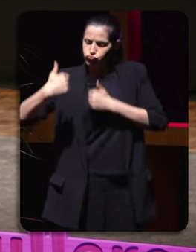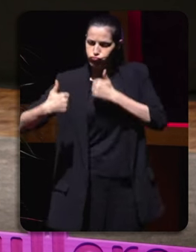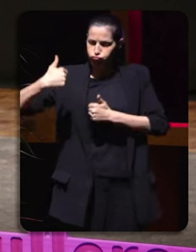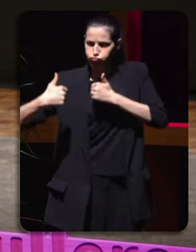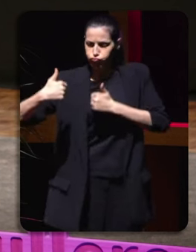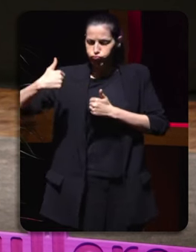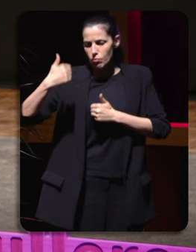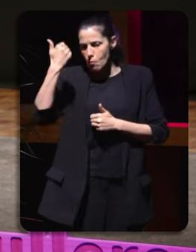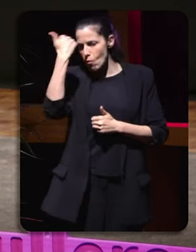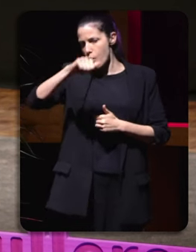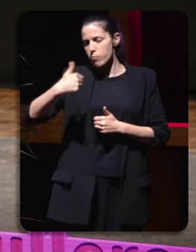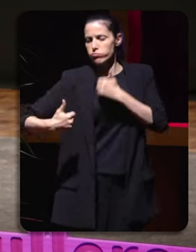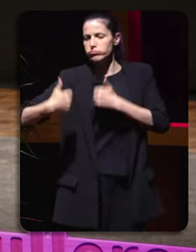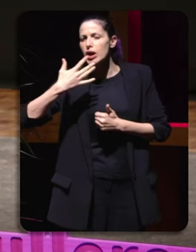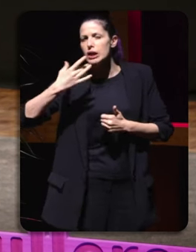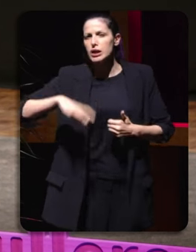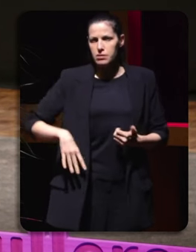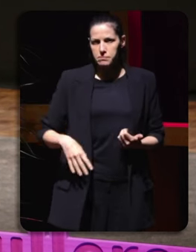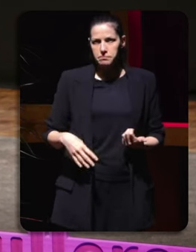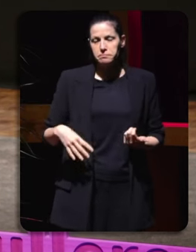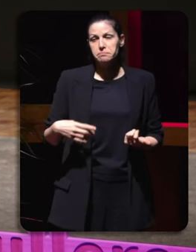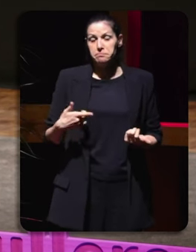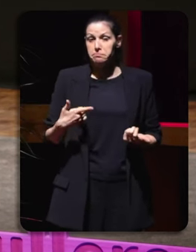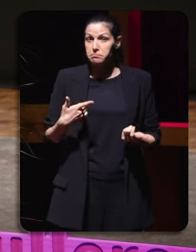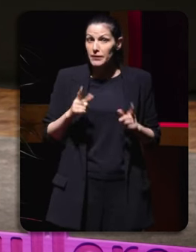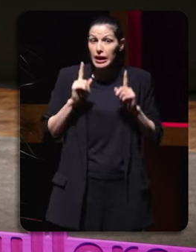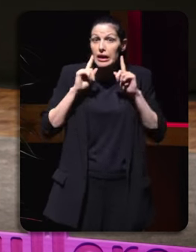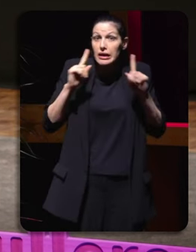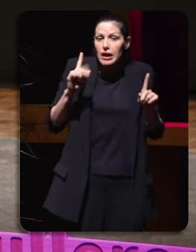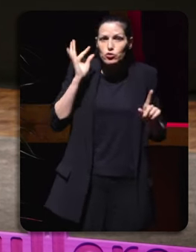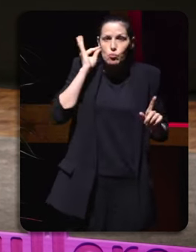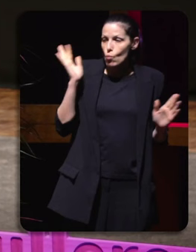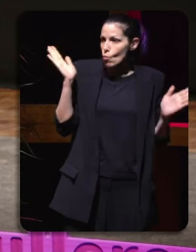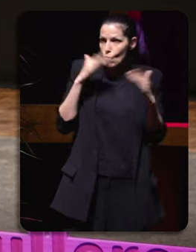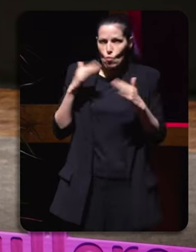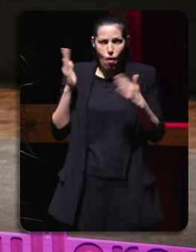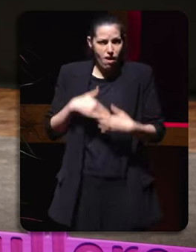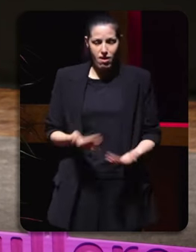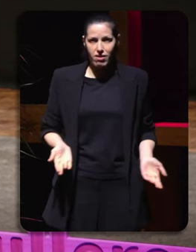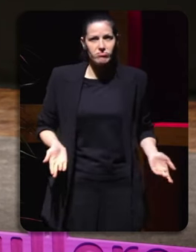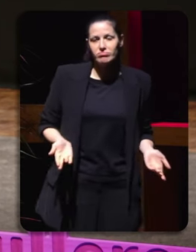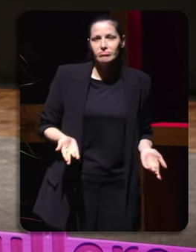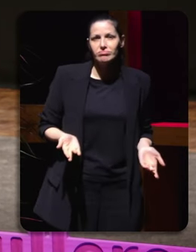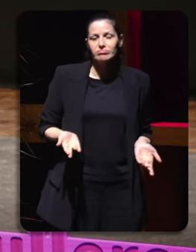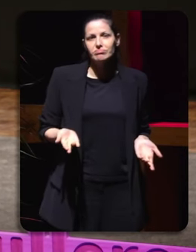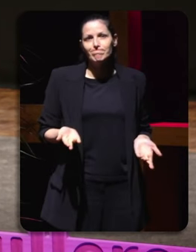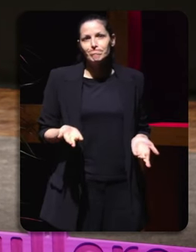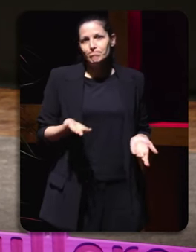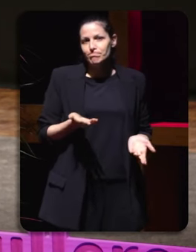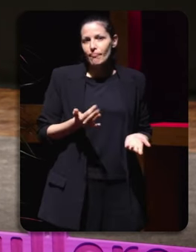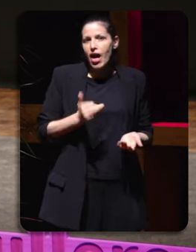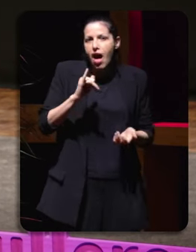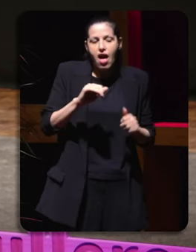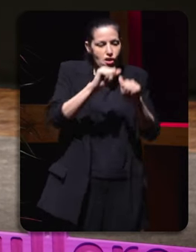masculino que outro non? E iso no caso das mulleres non existe e aí quizáis outra